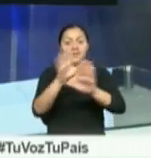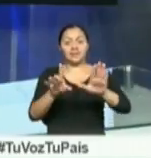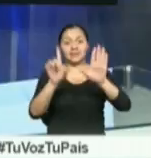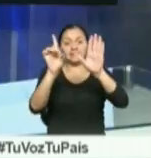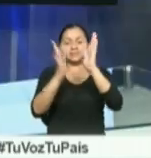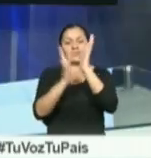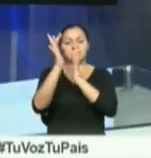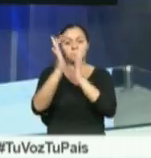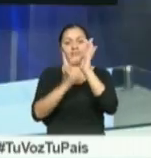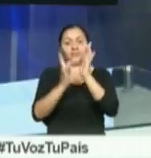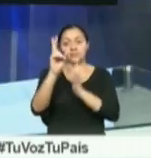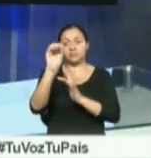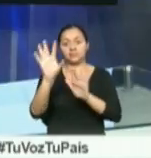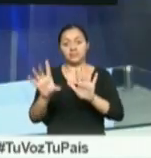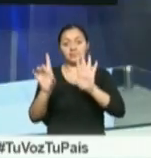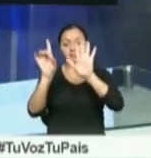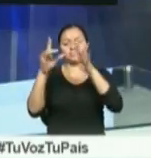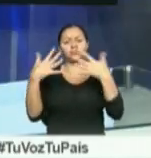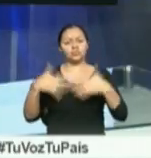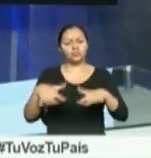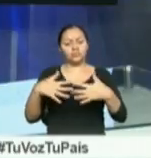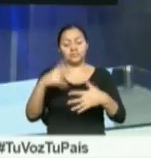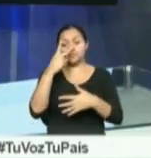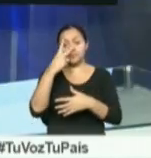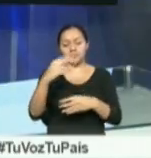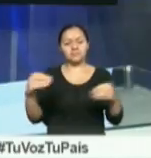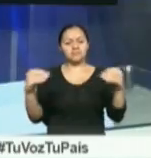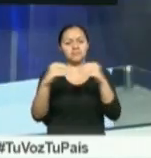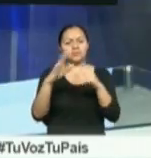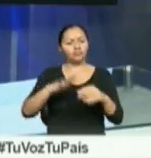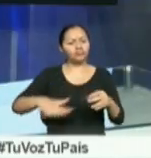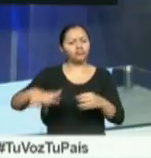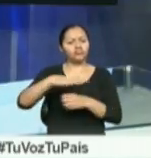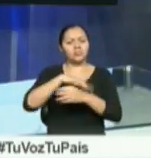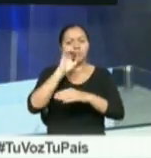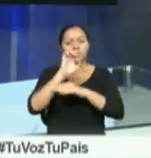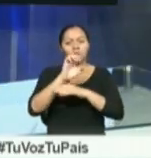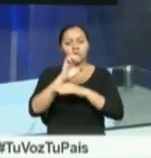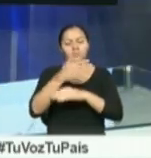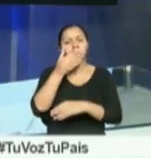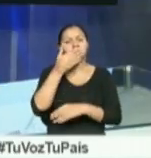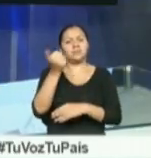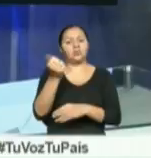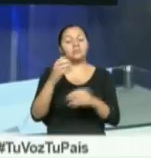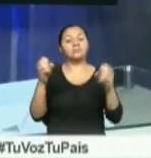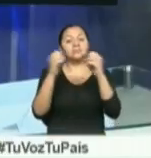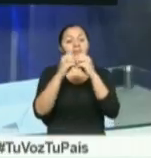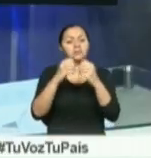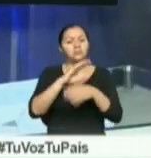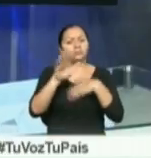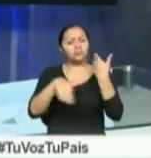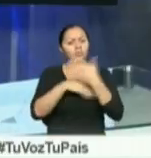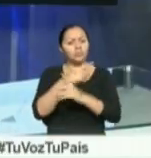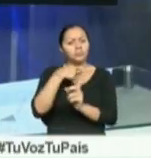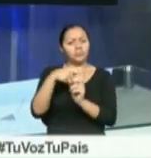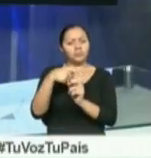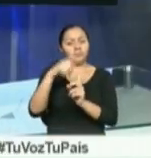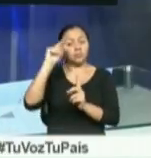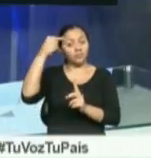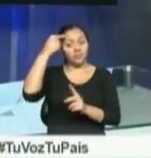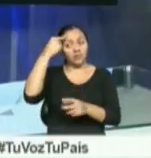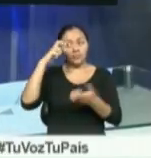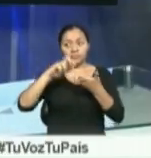2016 sacó a relucir no solo la fortaleza del pueblo ecuatoriano, sino también la oportuna reacción del gobierno ante una